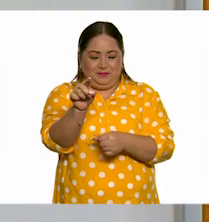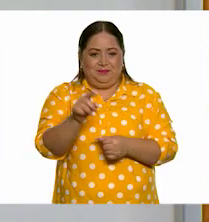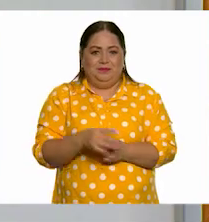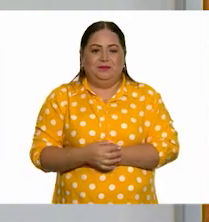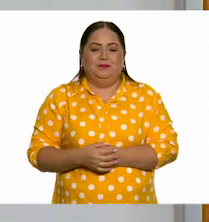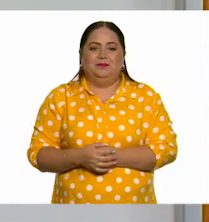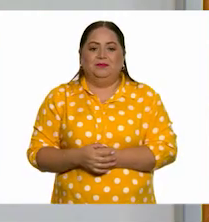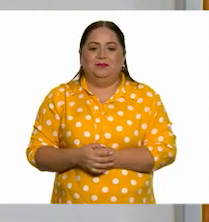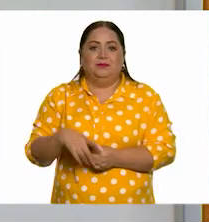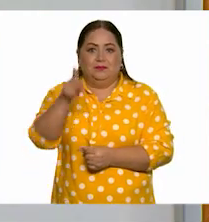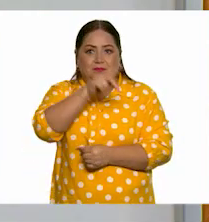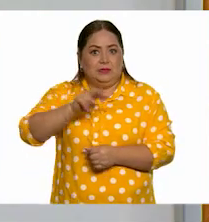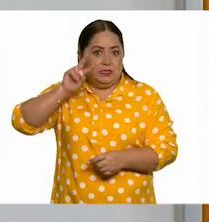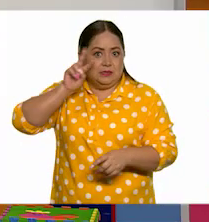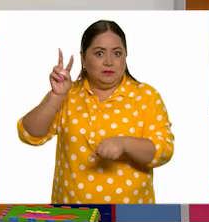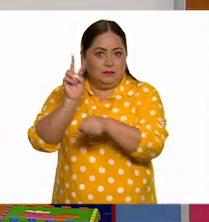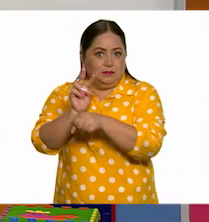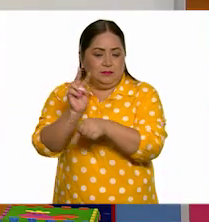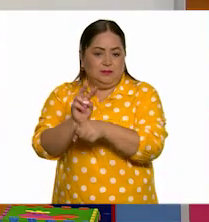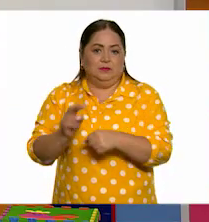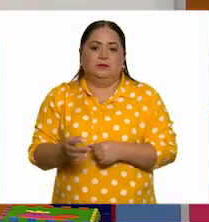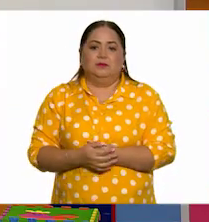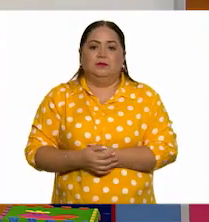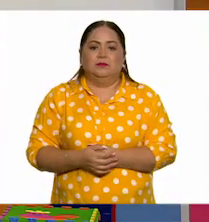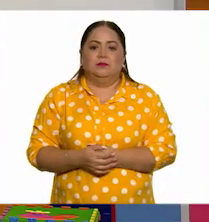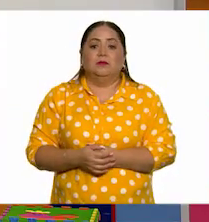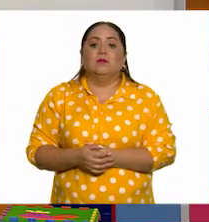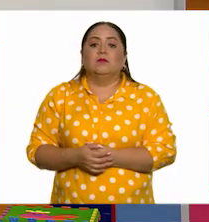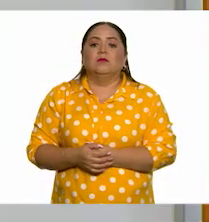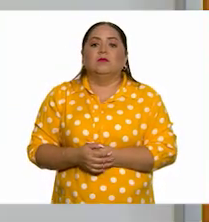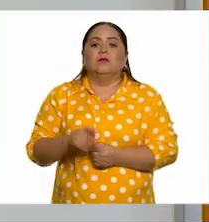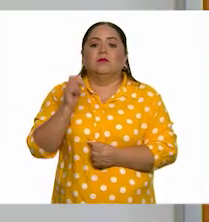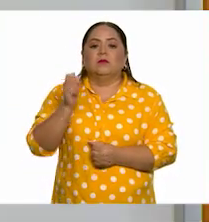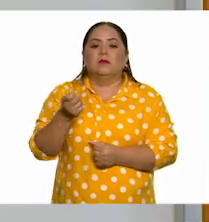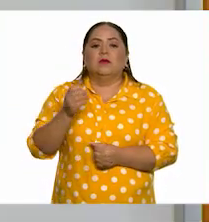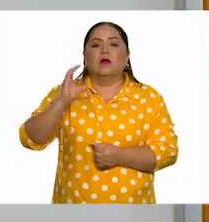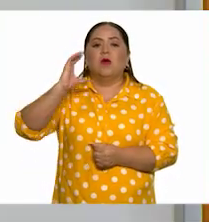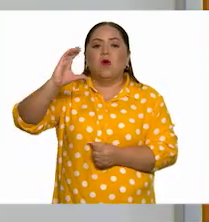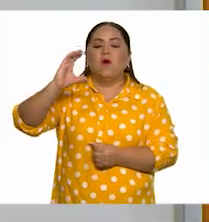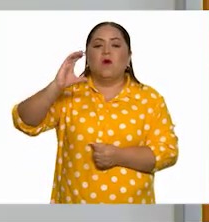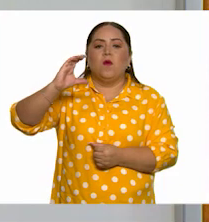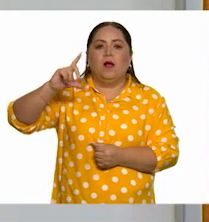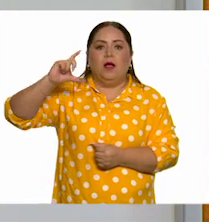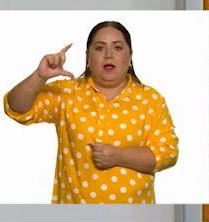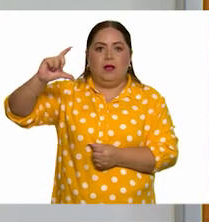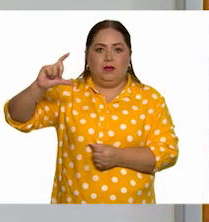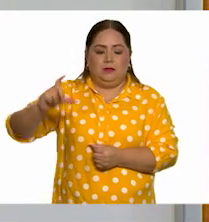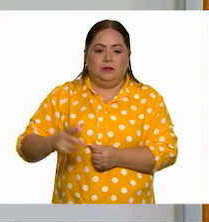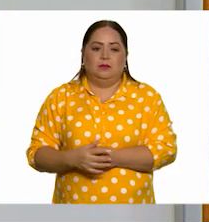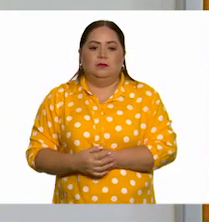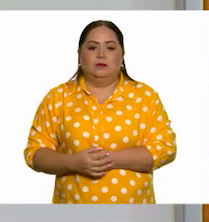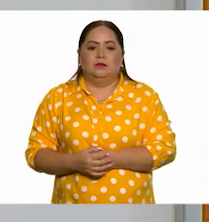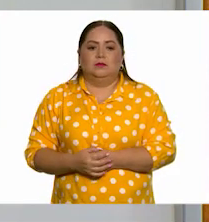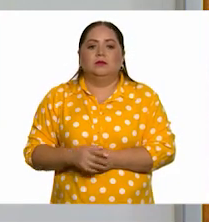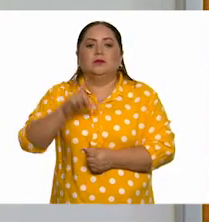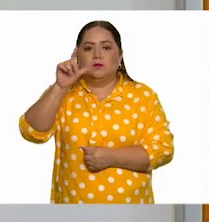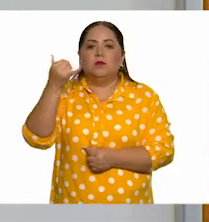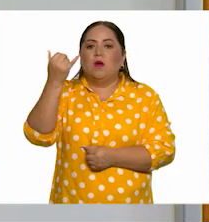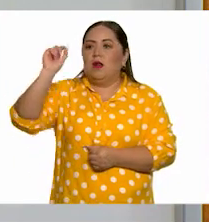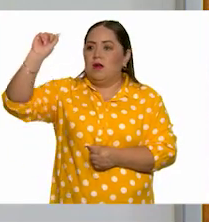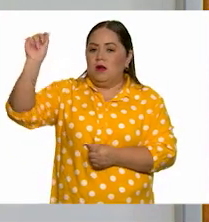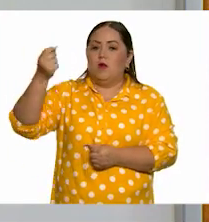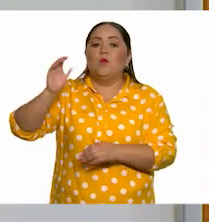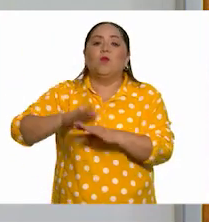abusados chicos, niñas, niños. Y entonces es la letra mayúscula y lleva